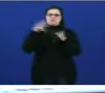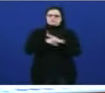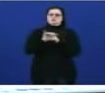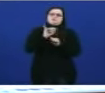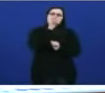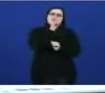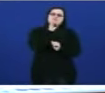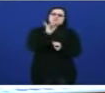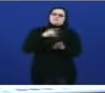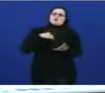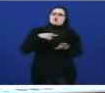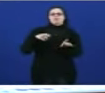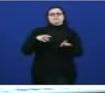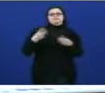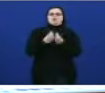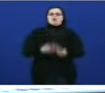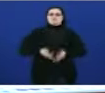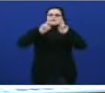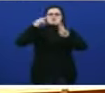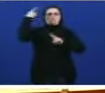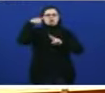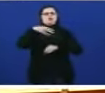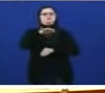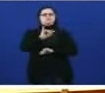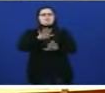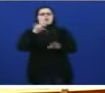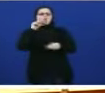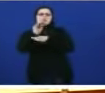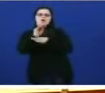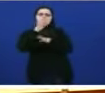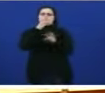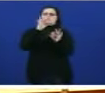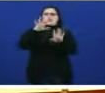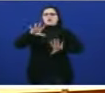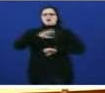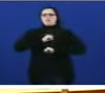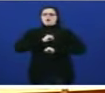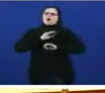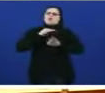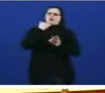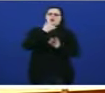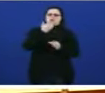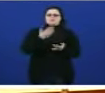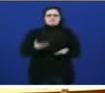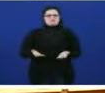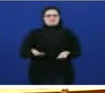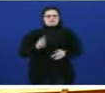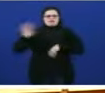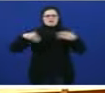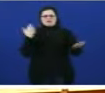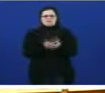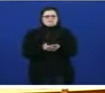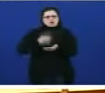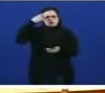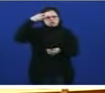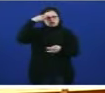falemos a cultura galega si pero cuidado porque está complexada e limita a tanto chega señoría a súa